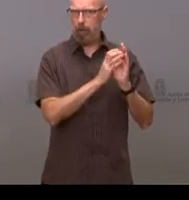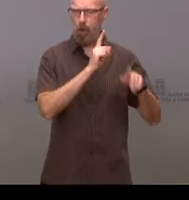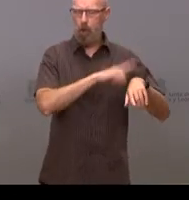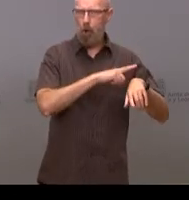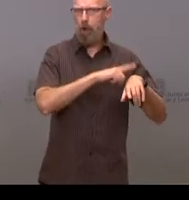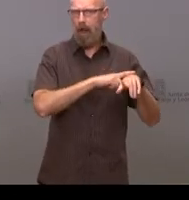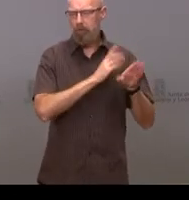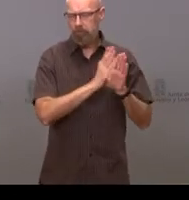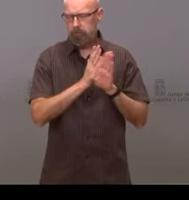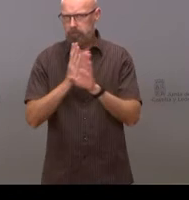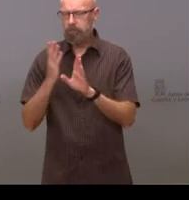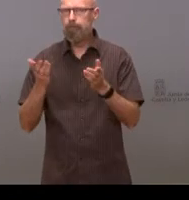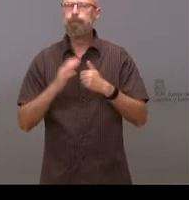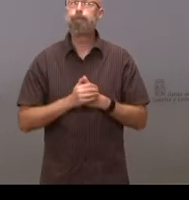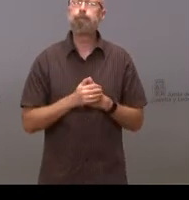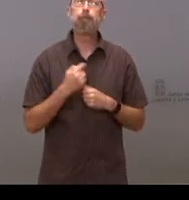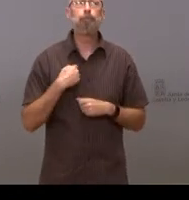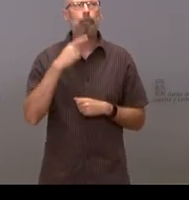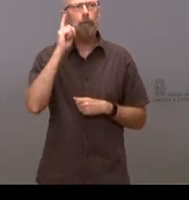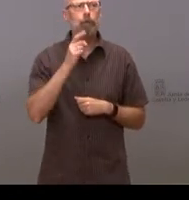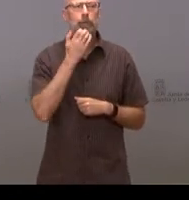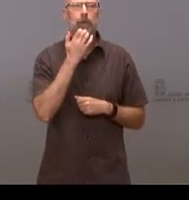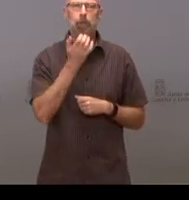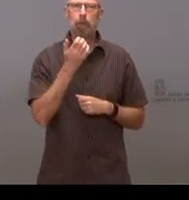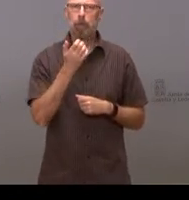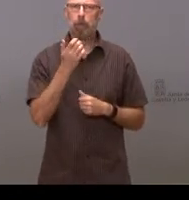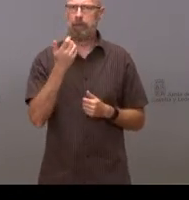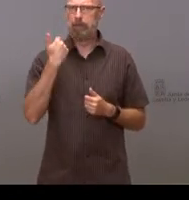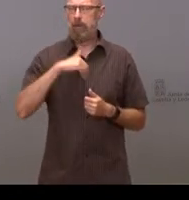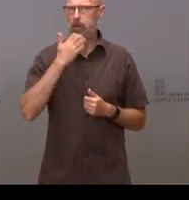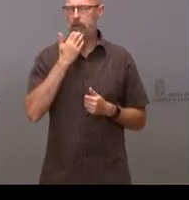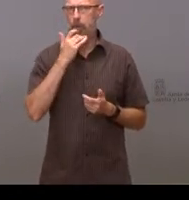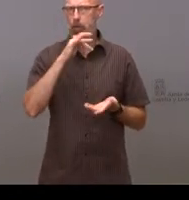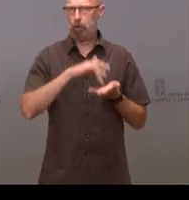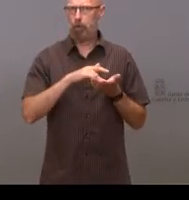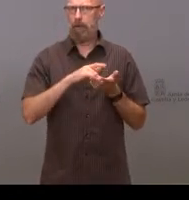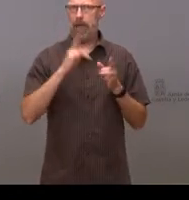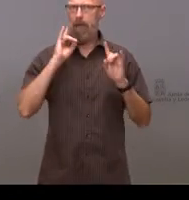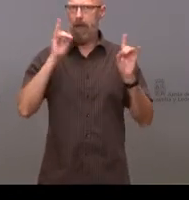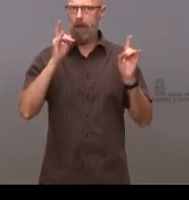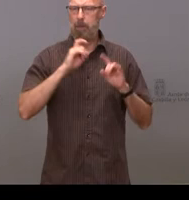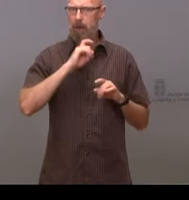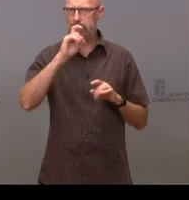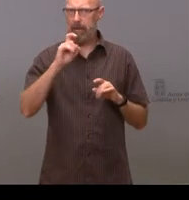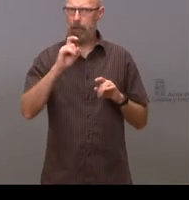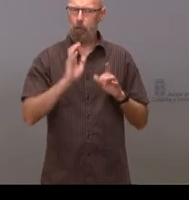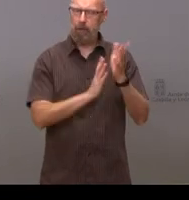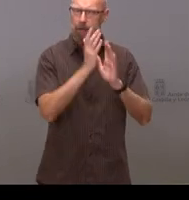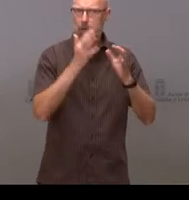no sé si en un momento en el que está decretada esa esa alarma de riesgo de incendio